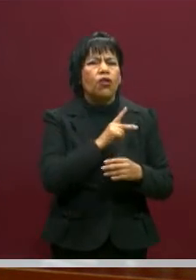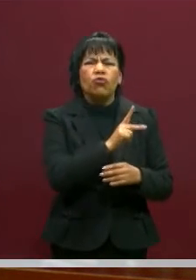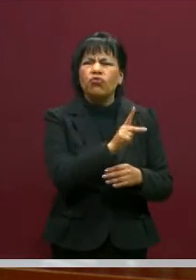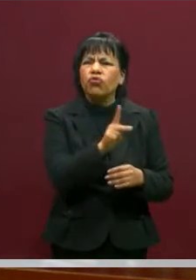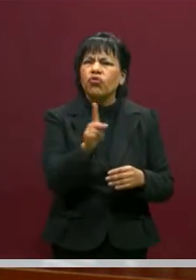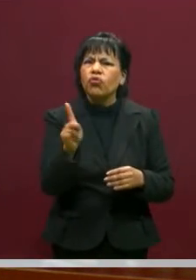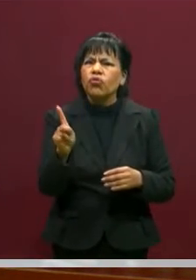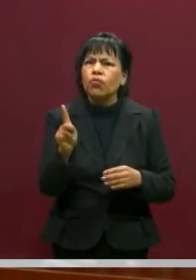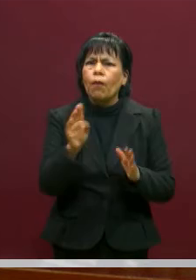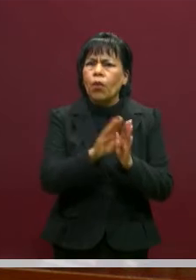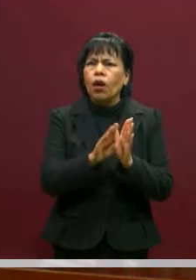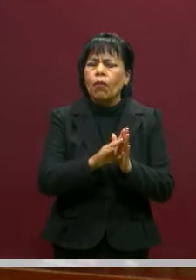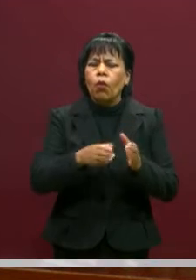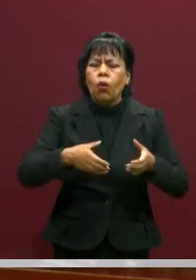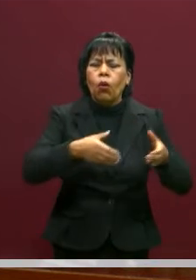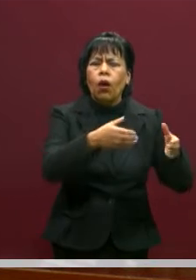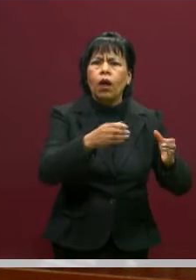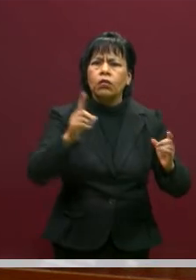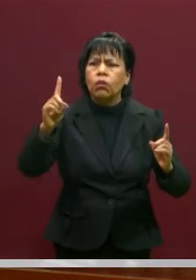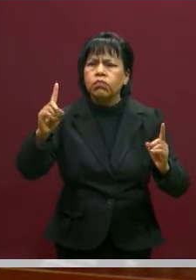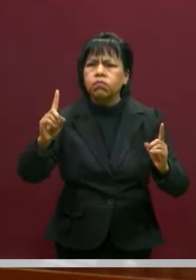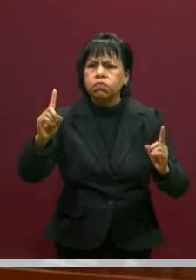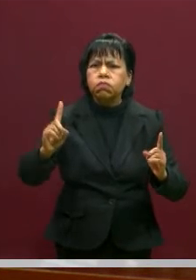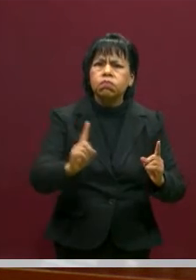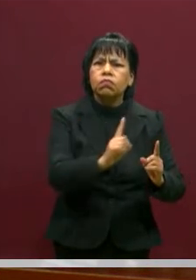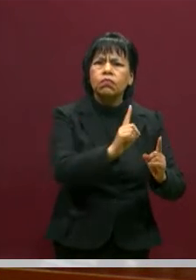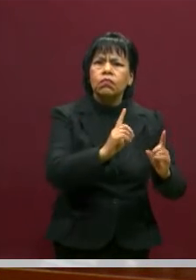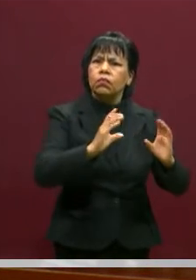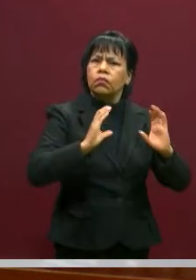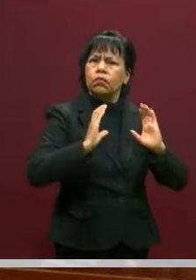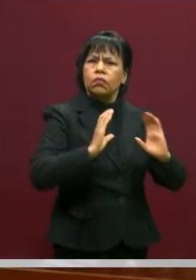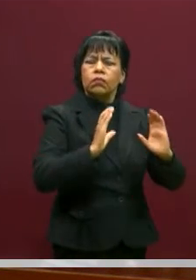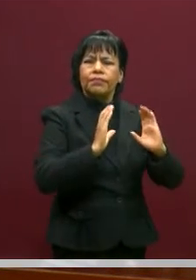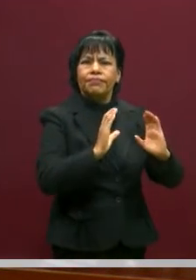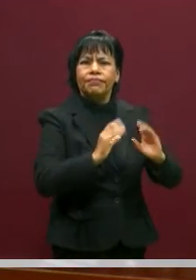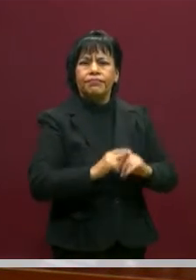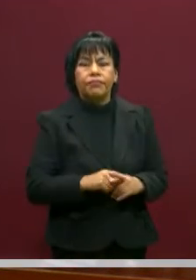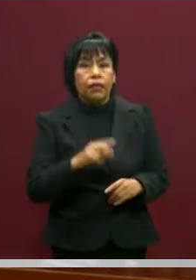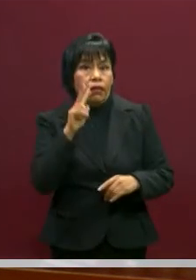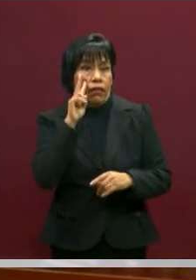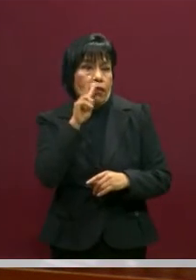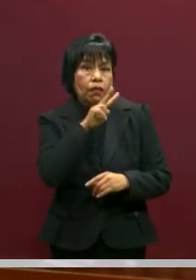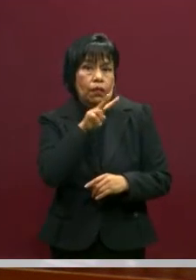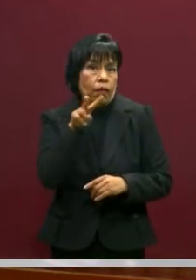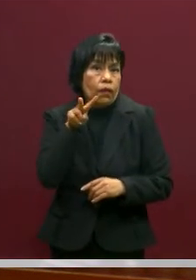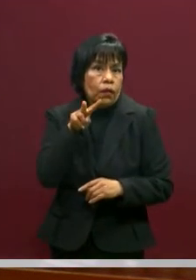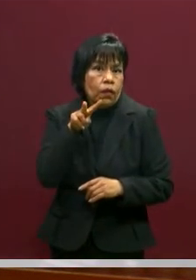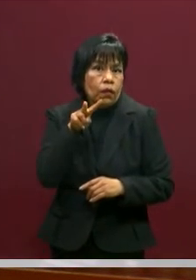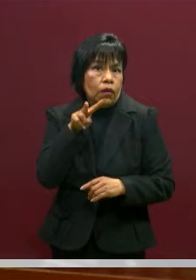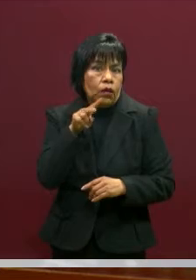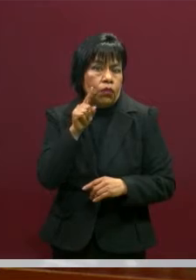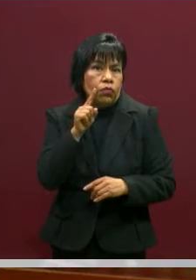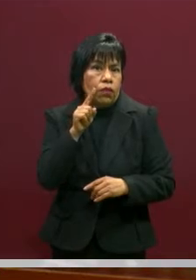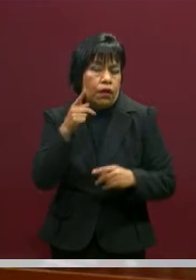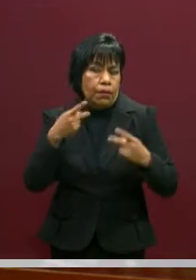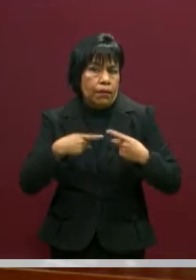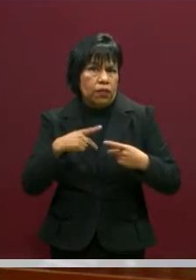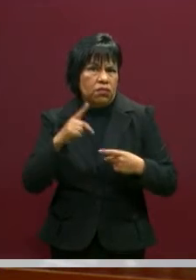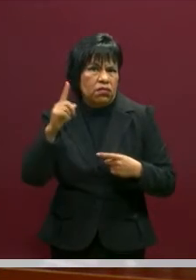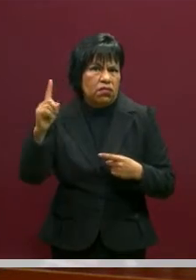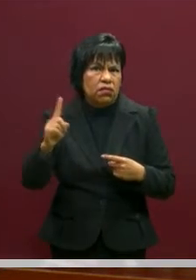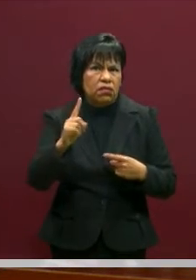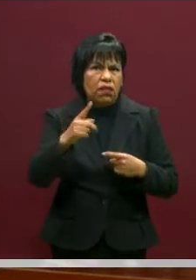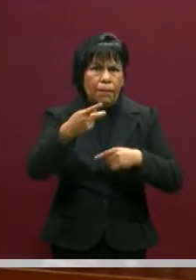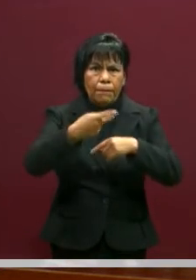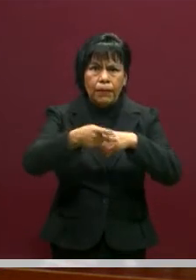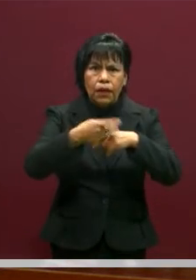vemos que alguien va a pasar a una calle, tratamos con cuidado. Si vemos que alguien está en